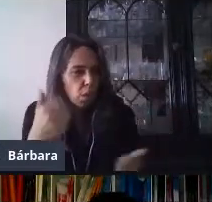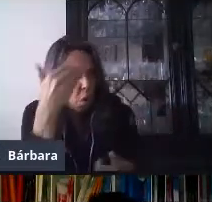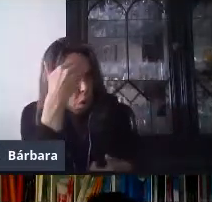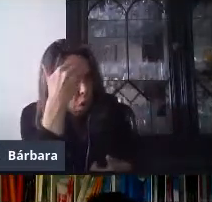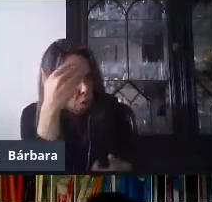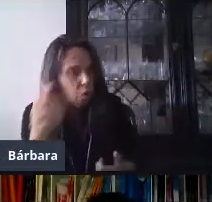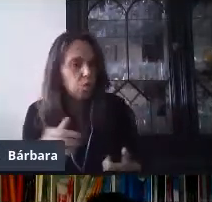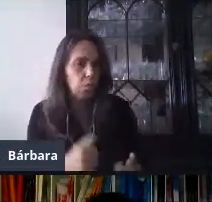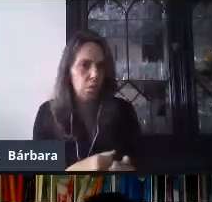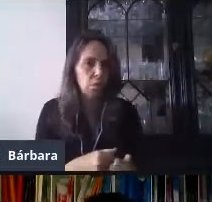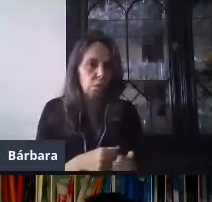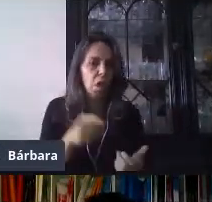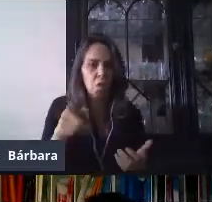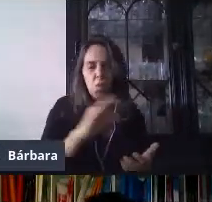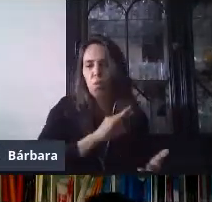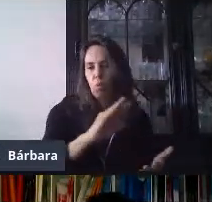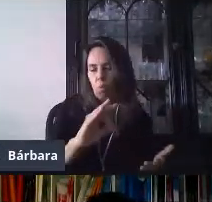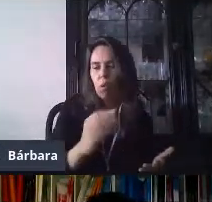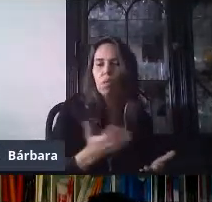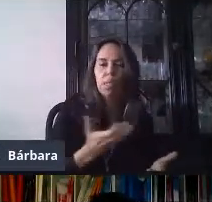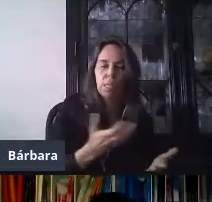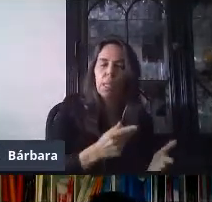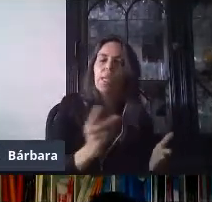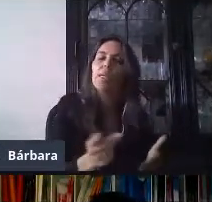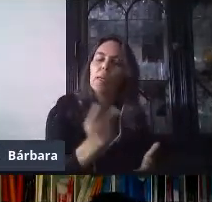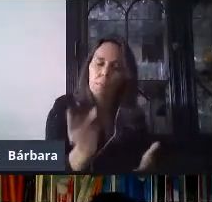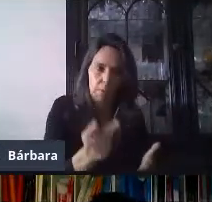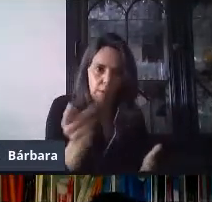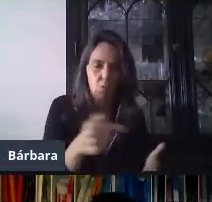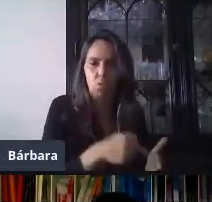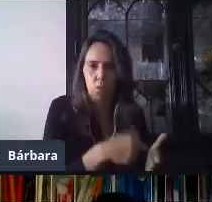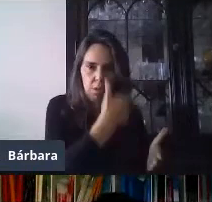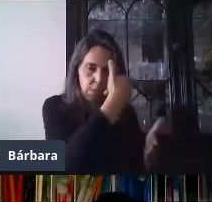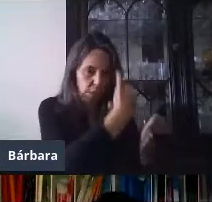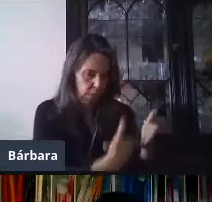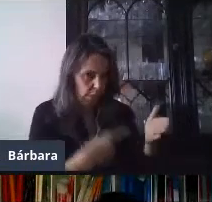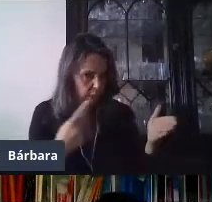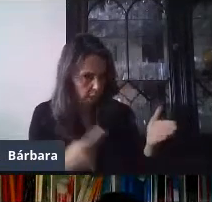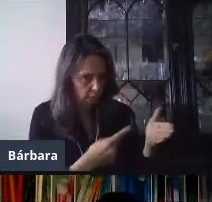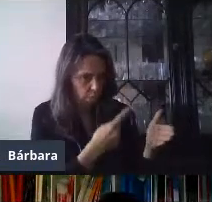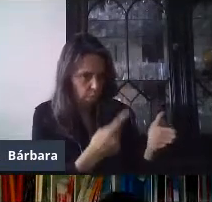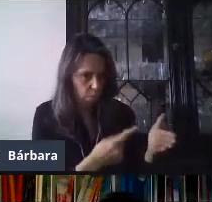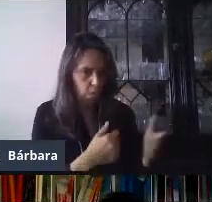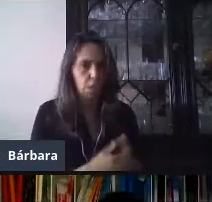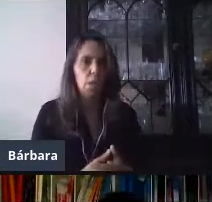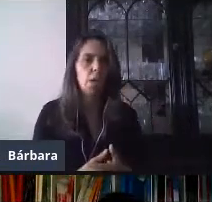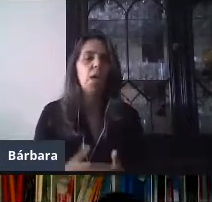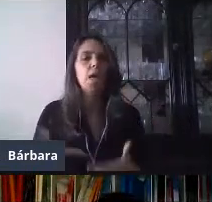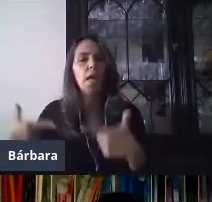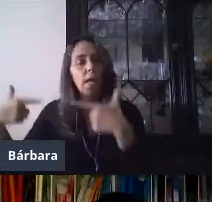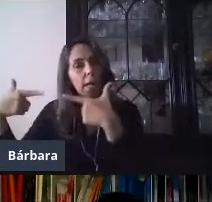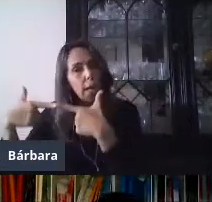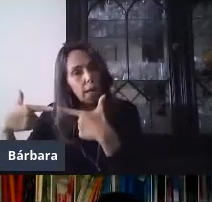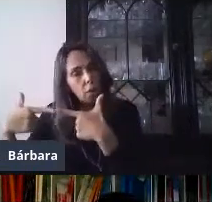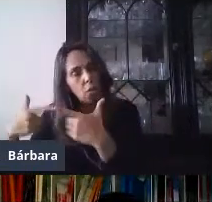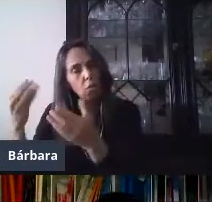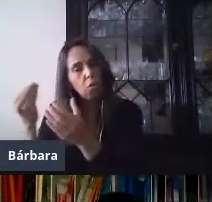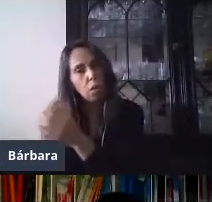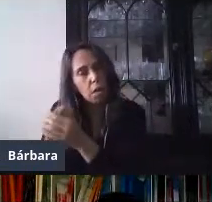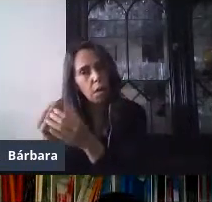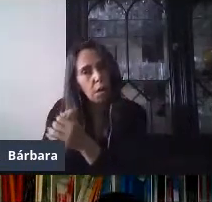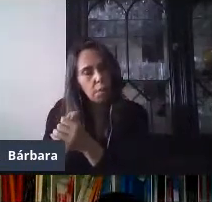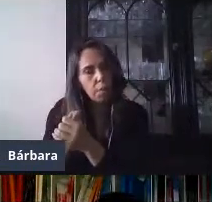algunas preguntas de tenadoras, las cuales nos permitan conocer qué aprendizaje hasta ahorita han obtenido nuestros alumnos. Y, en el caso de Classroom, solamente